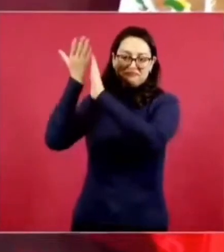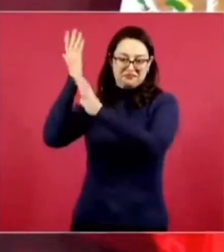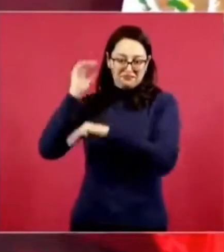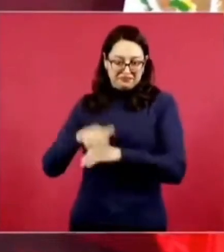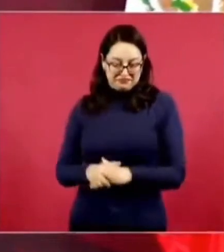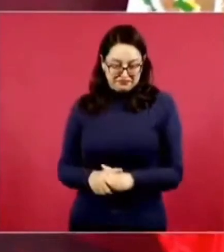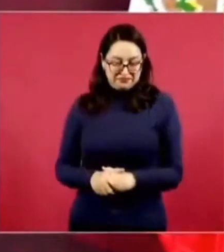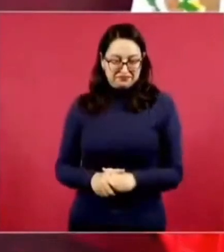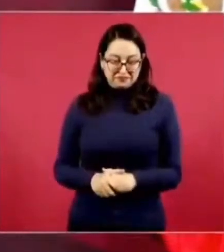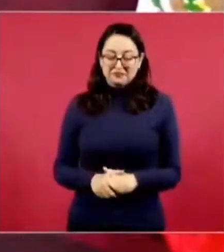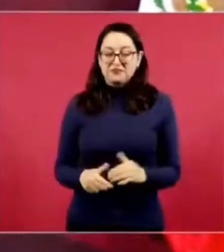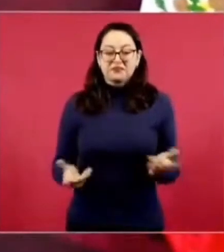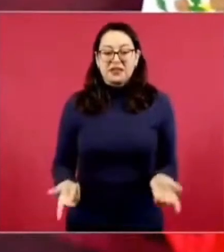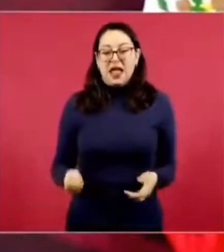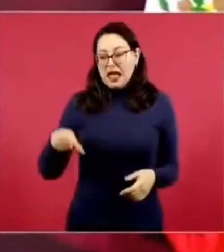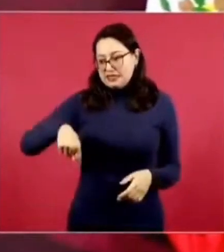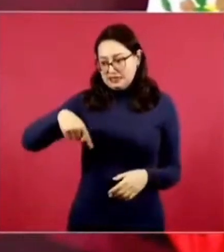todos